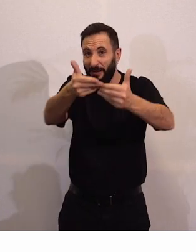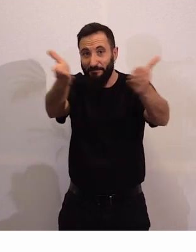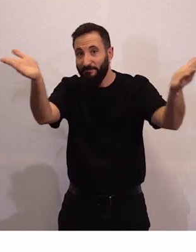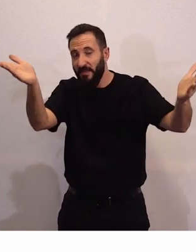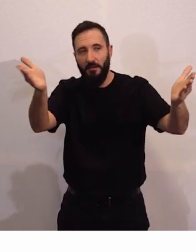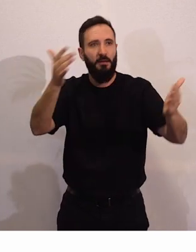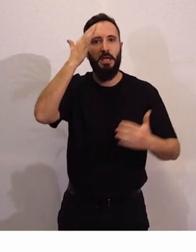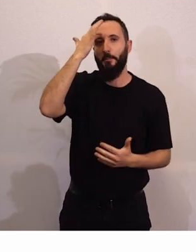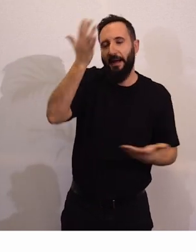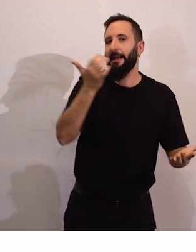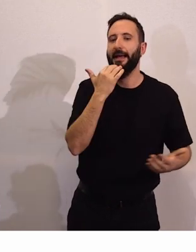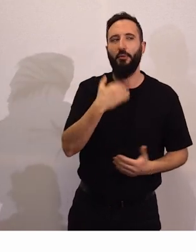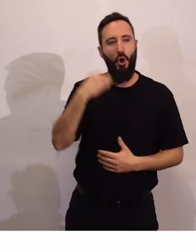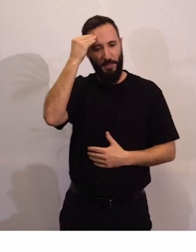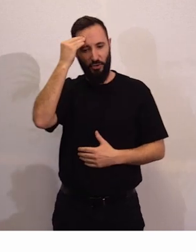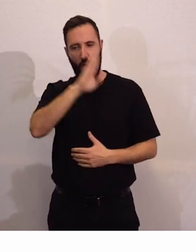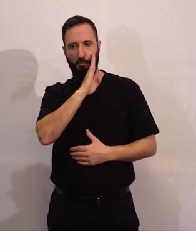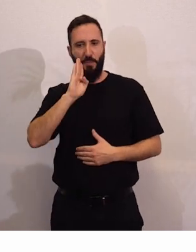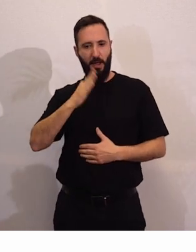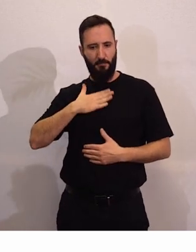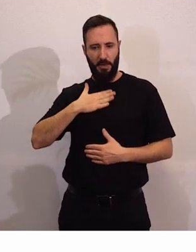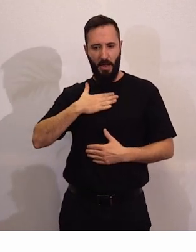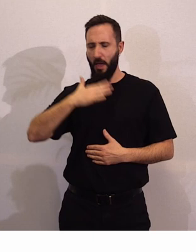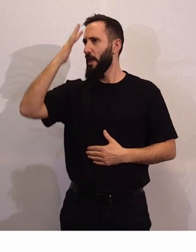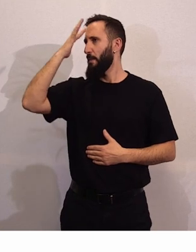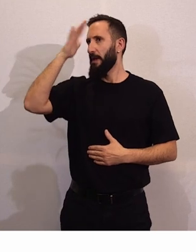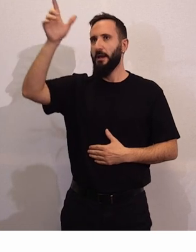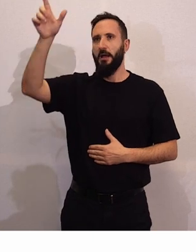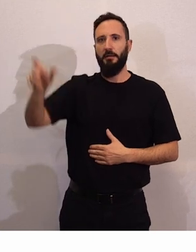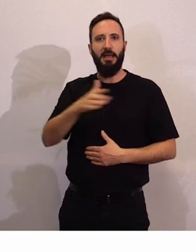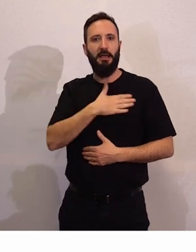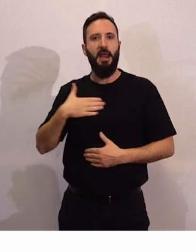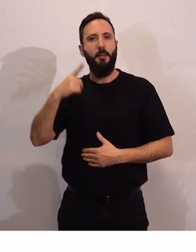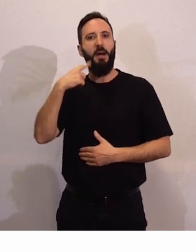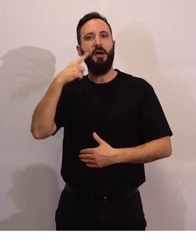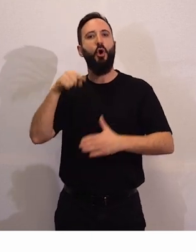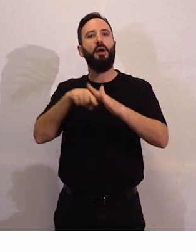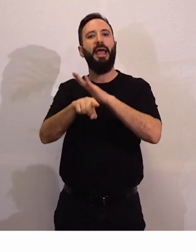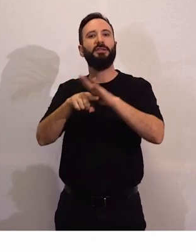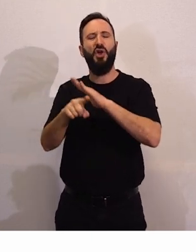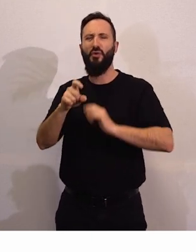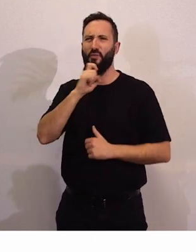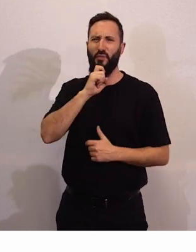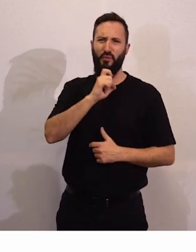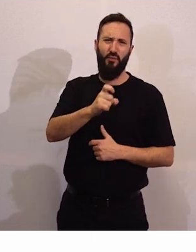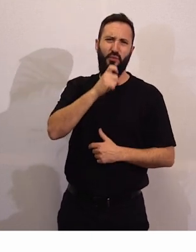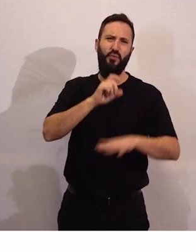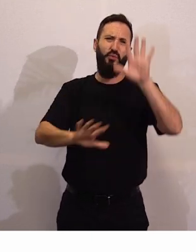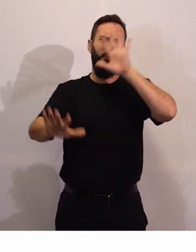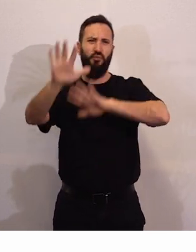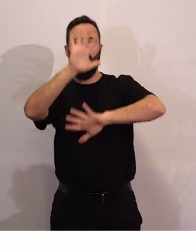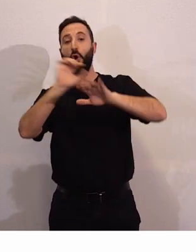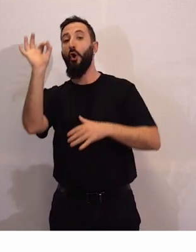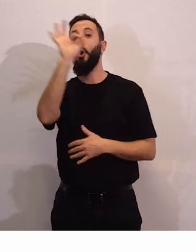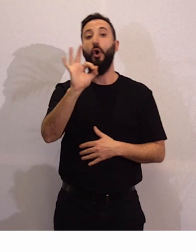por ejemplo yo pienso en mi madre pues si tiene que hacer alguna gestión con el banco le va a ser muy difícil o pienso en